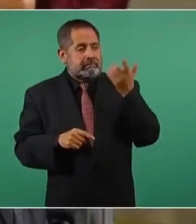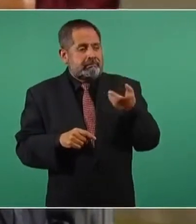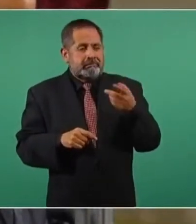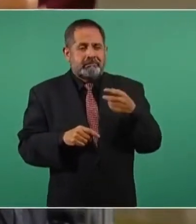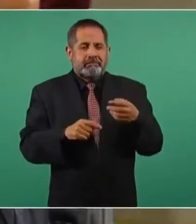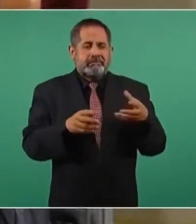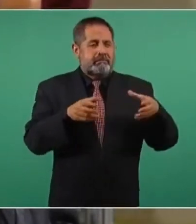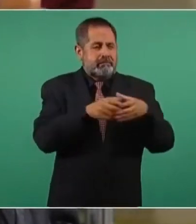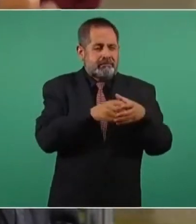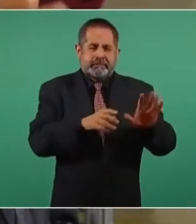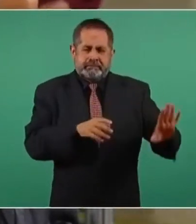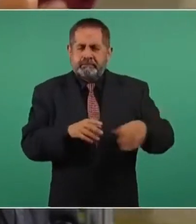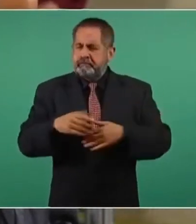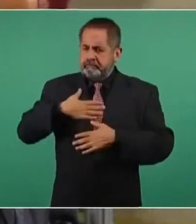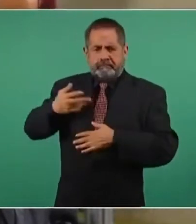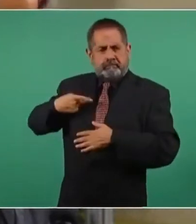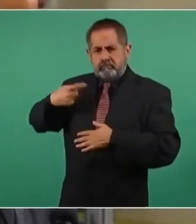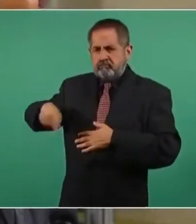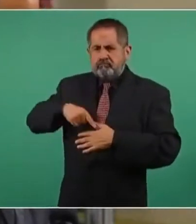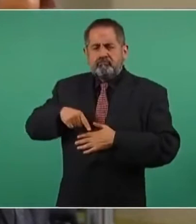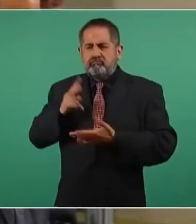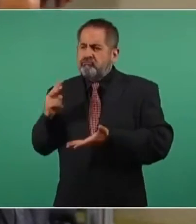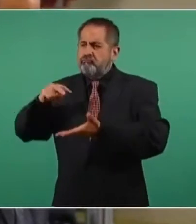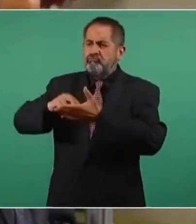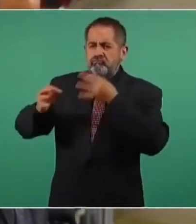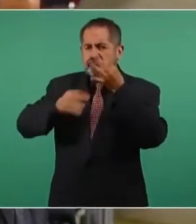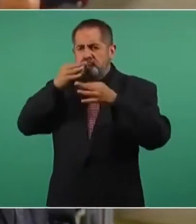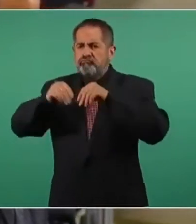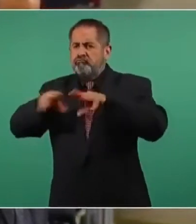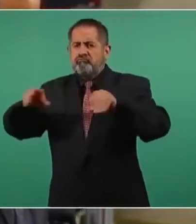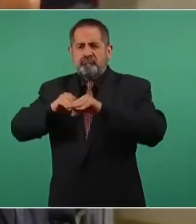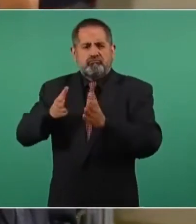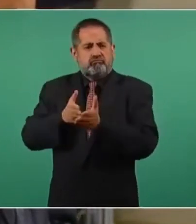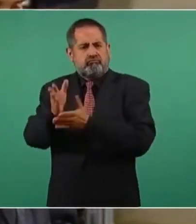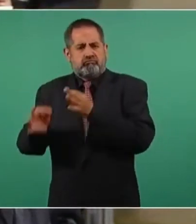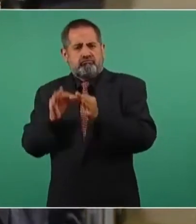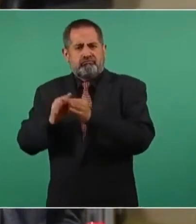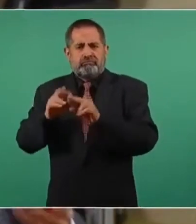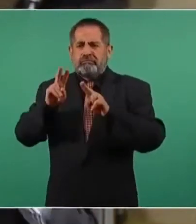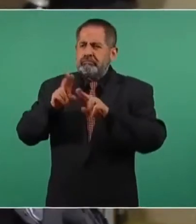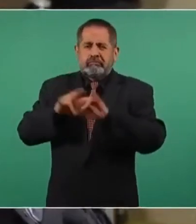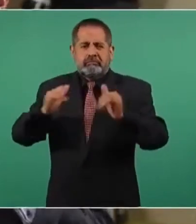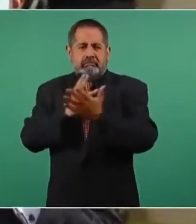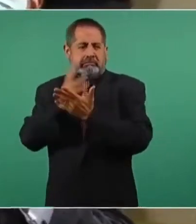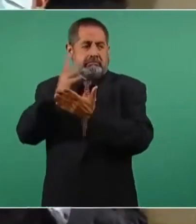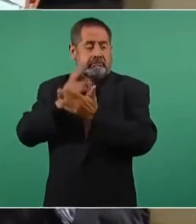gobierno para que brinden información con objetividad sin sesgos sin amarillismos o sin